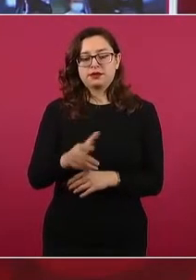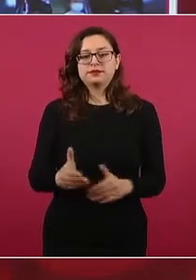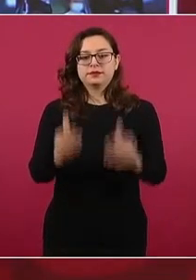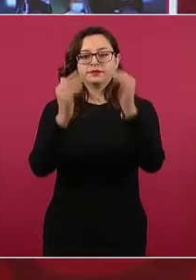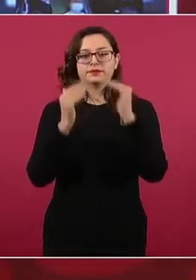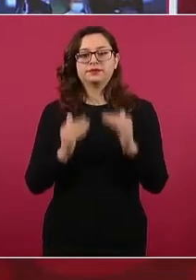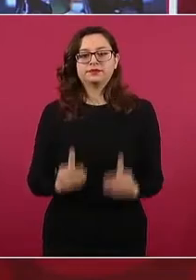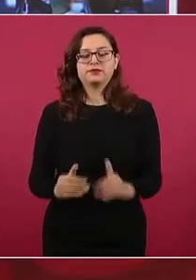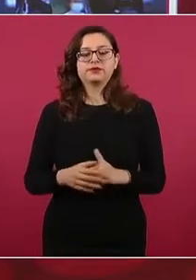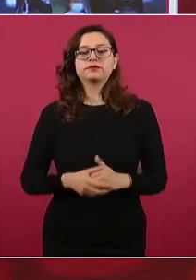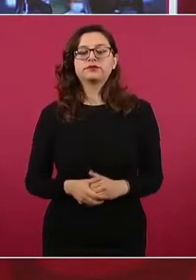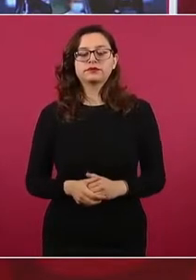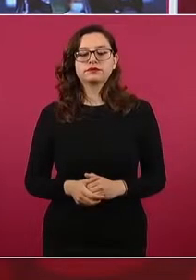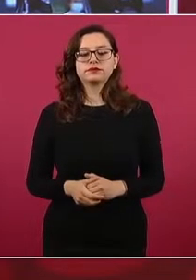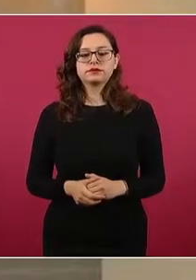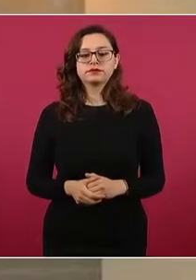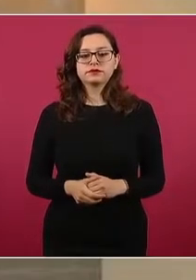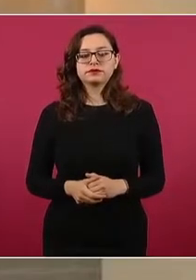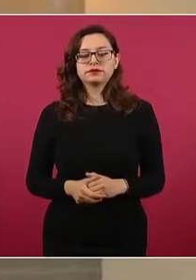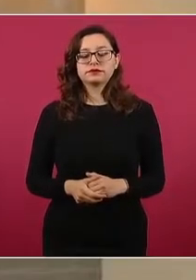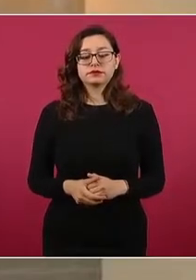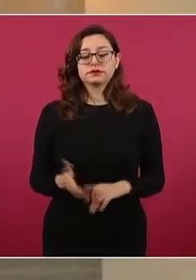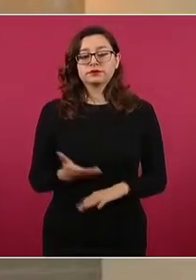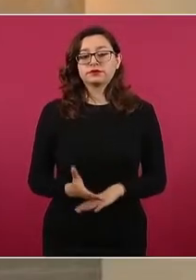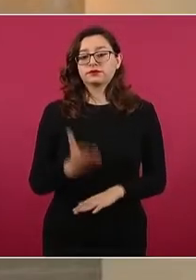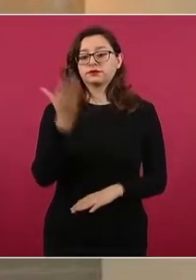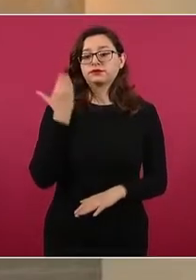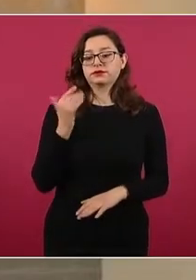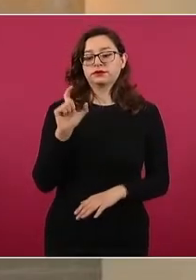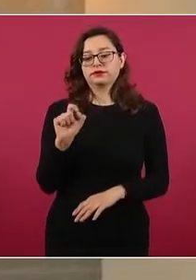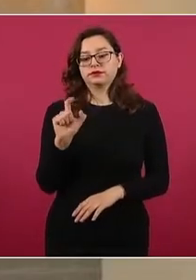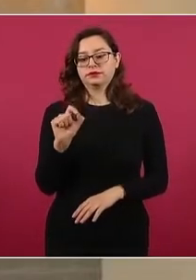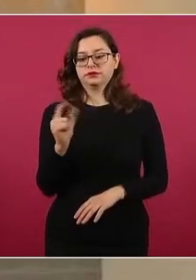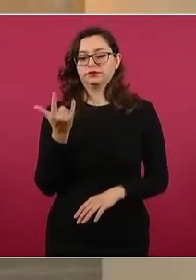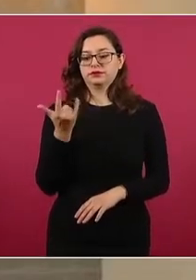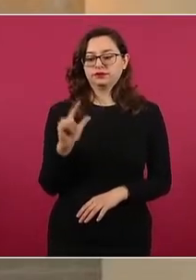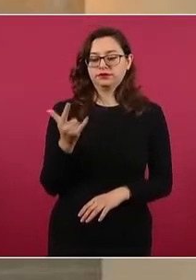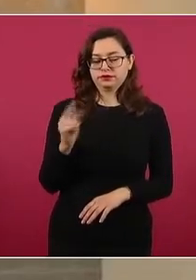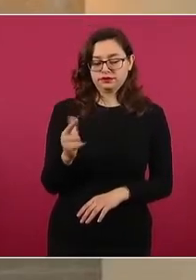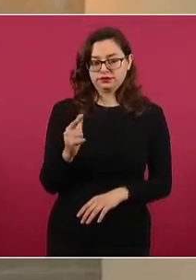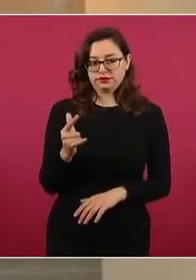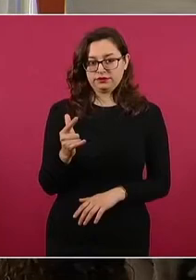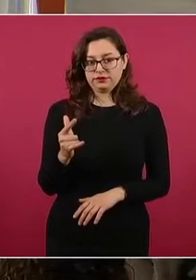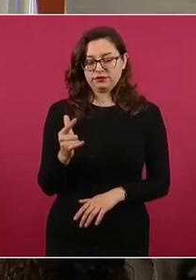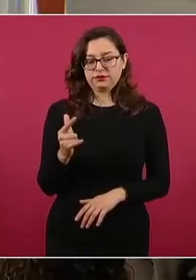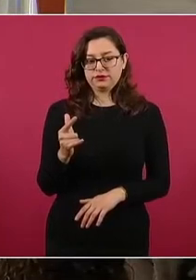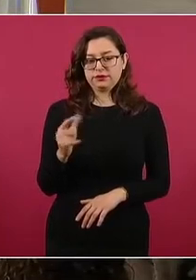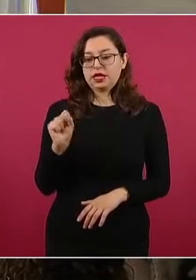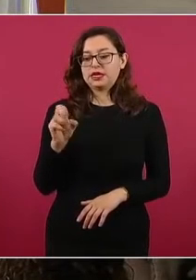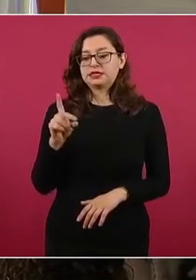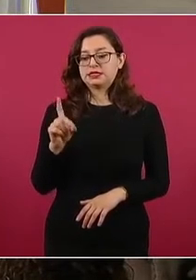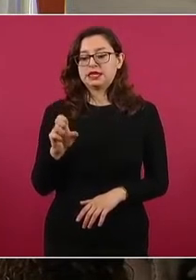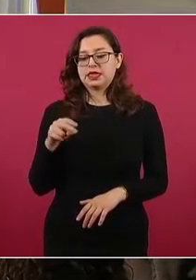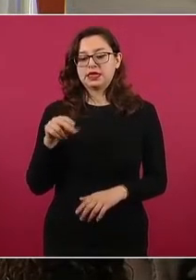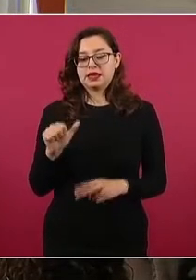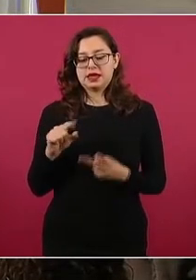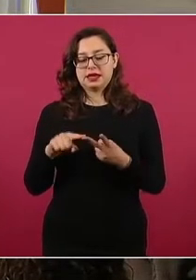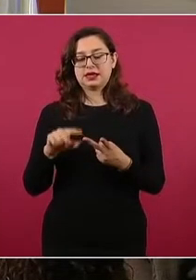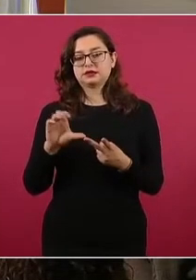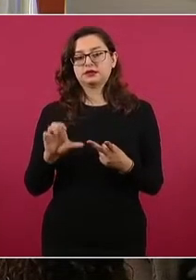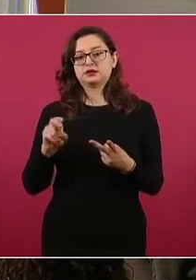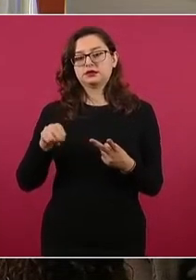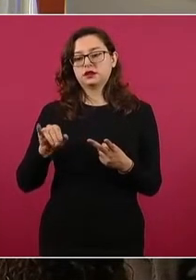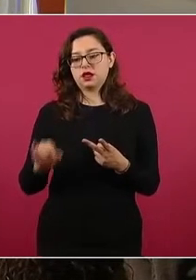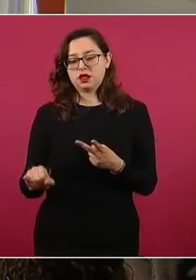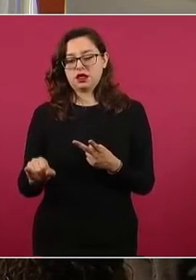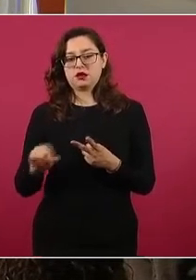También informamos que el pasado día 20 de julio, elementos de la Sedena y el Centro Nacional de Inteligencia,